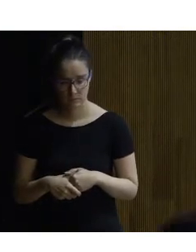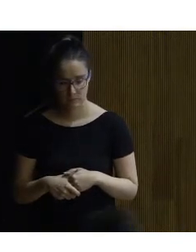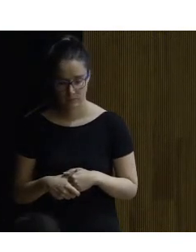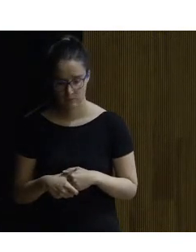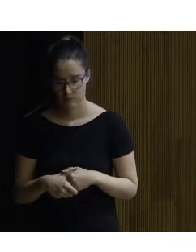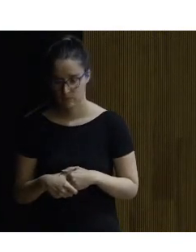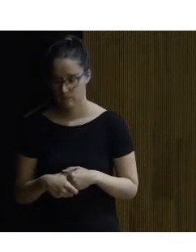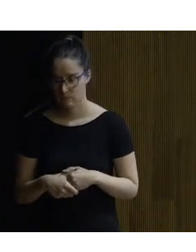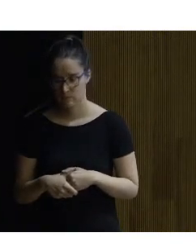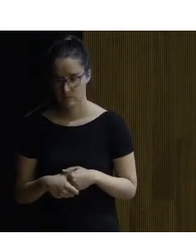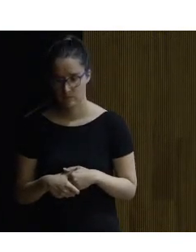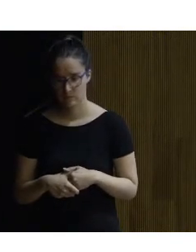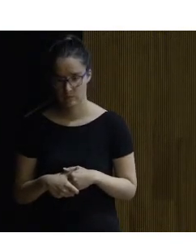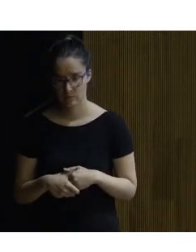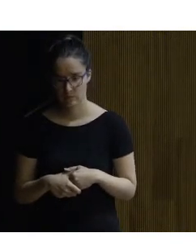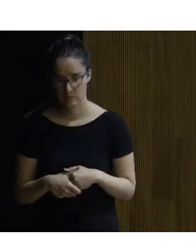esta es la de Dimitrio